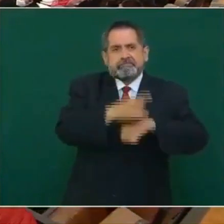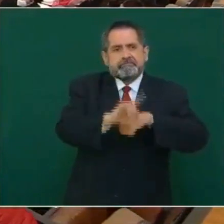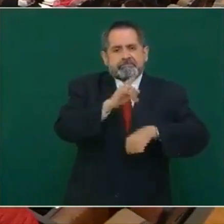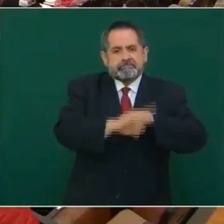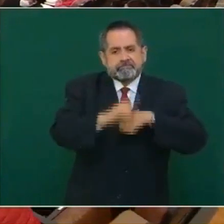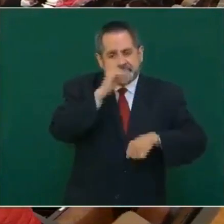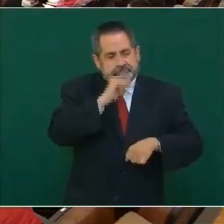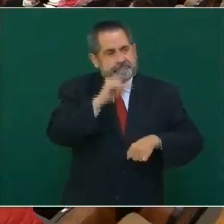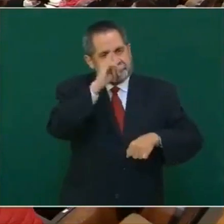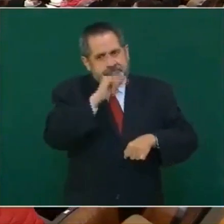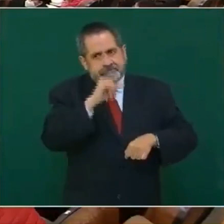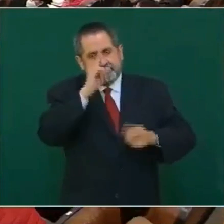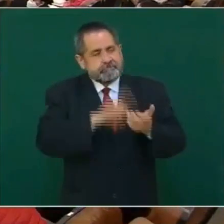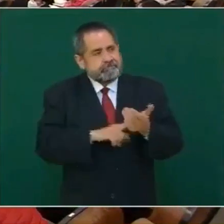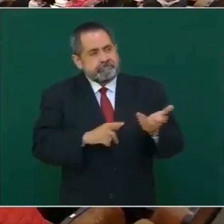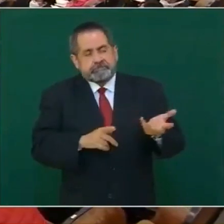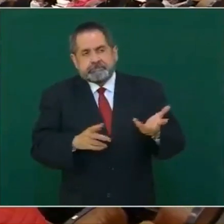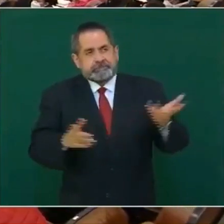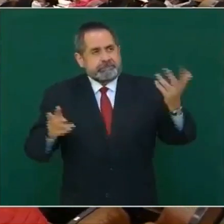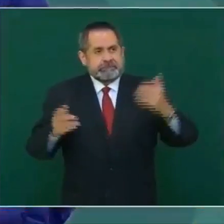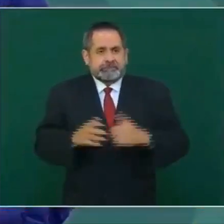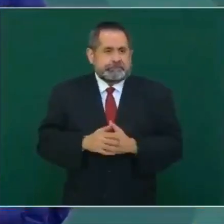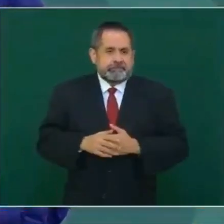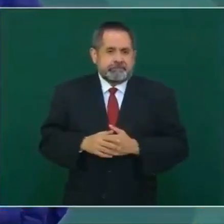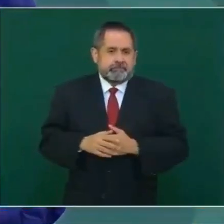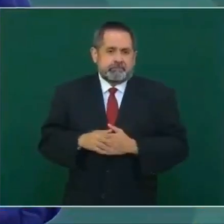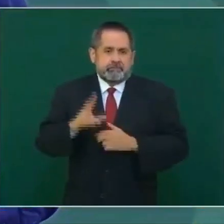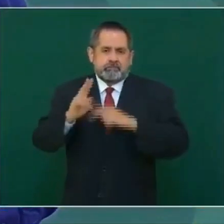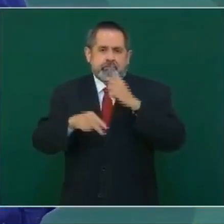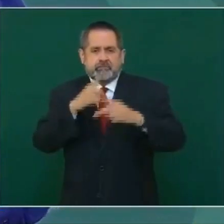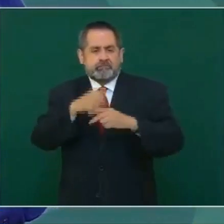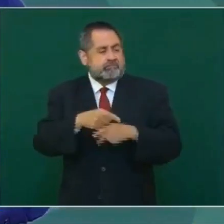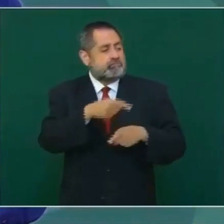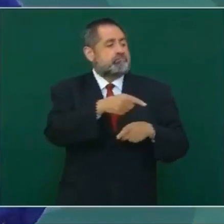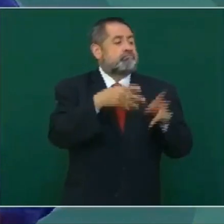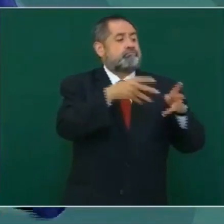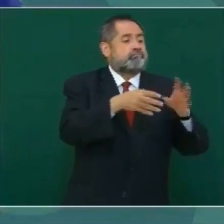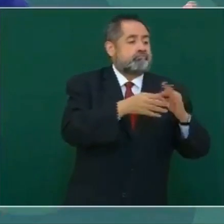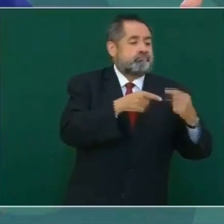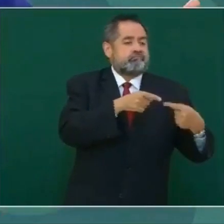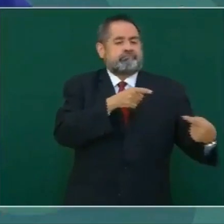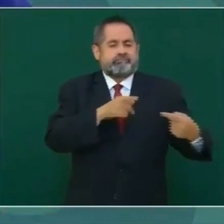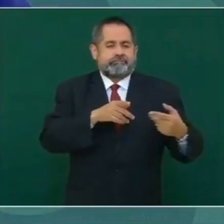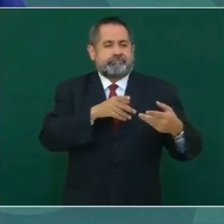no vamos a tener problemas.